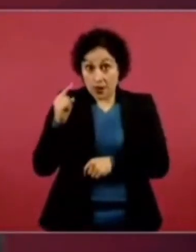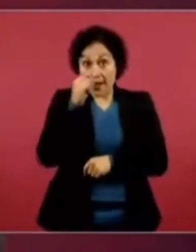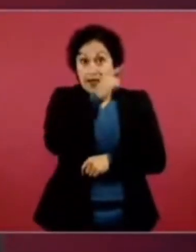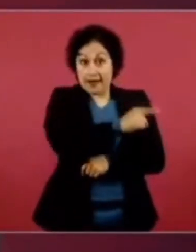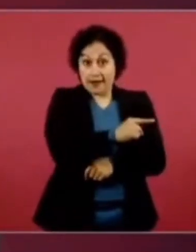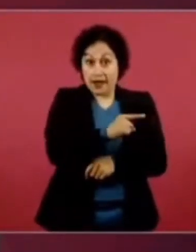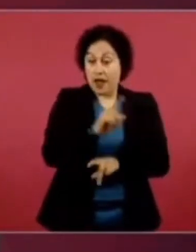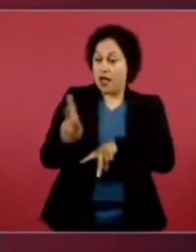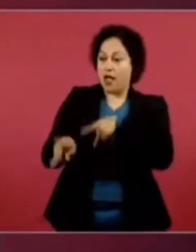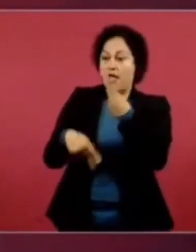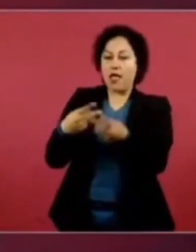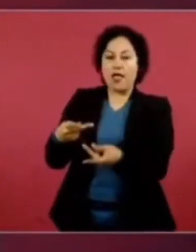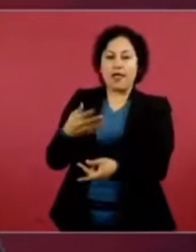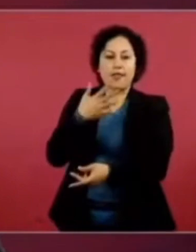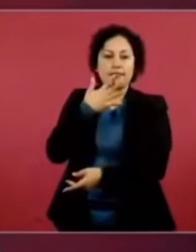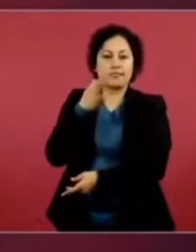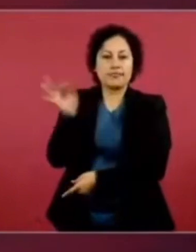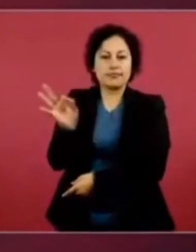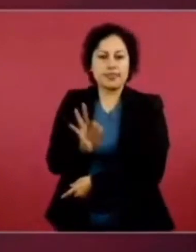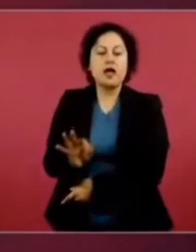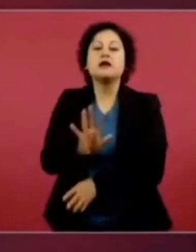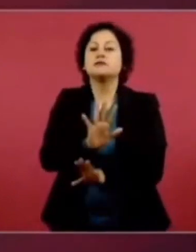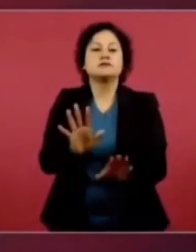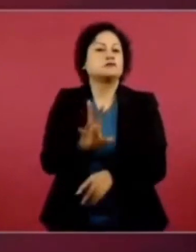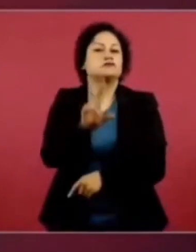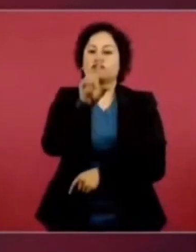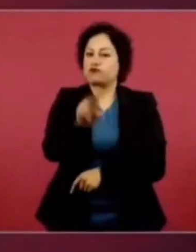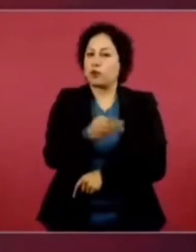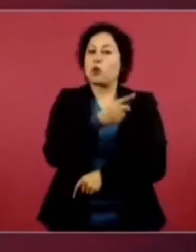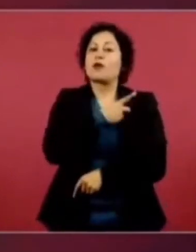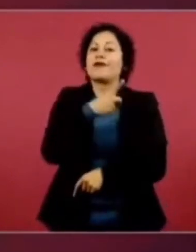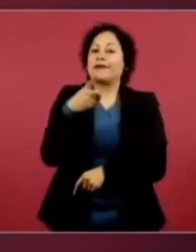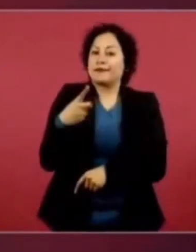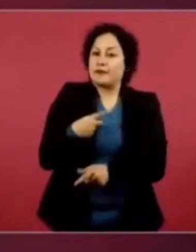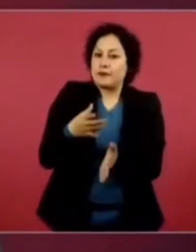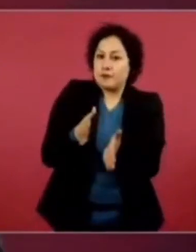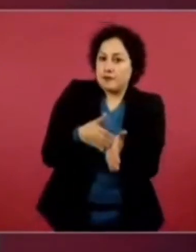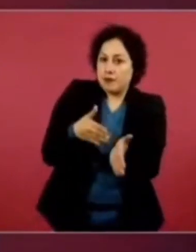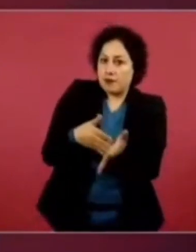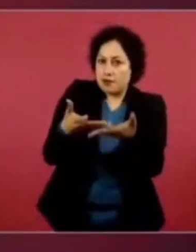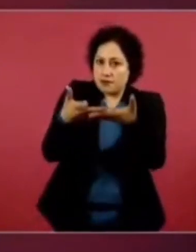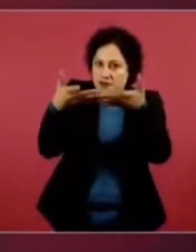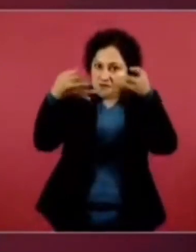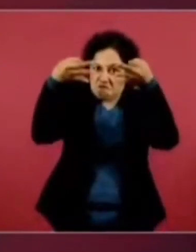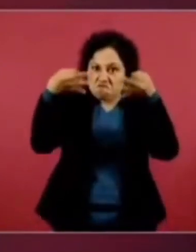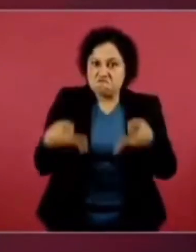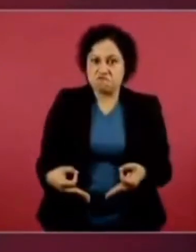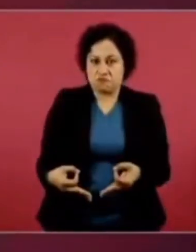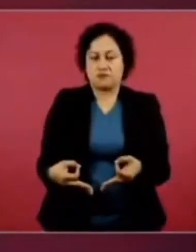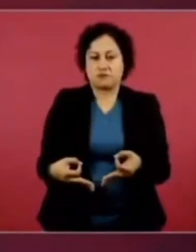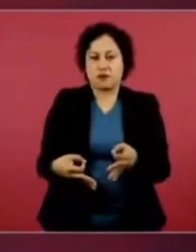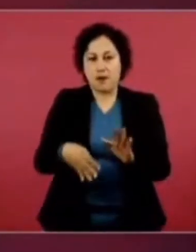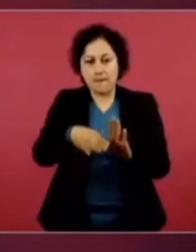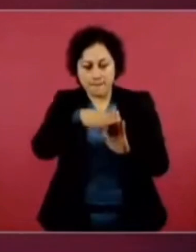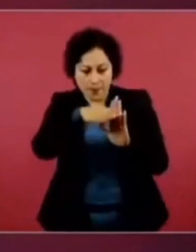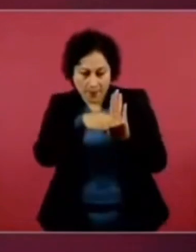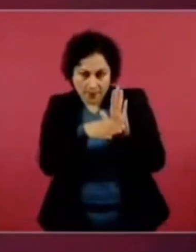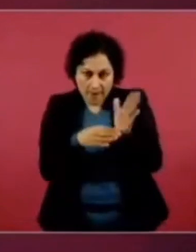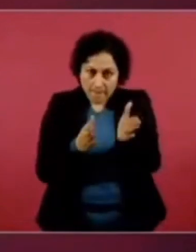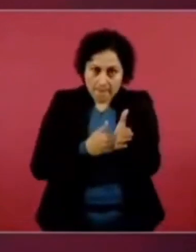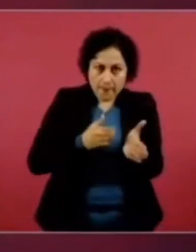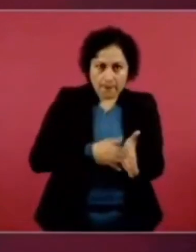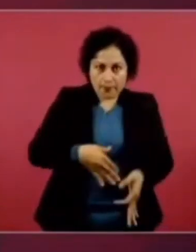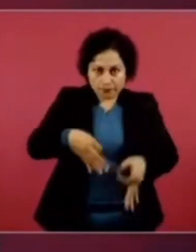hay escrituras o documentos que